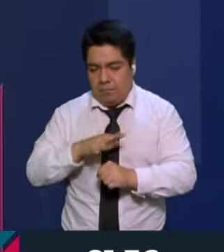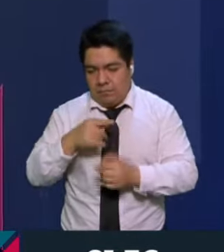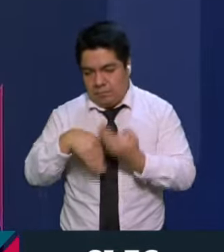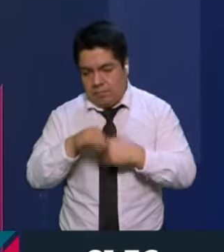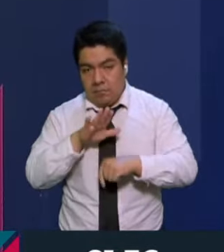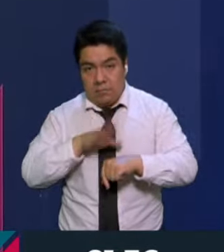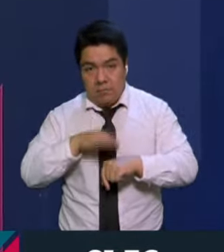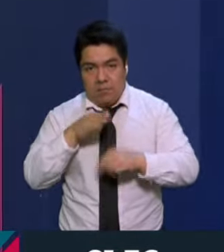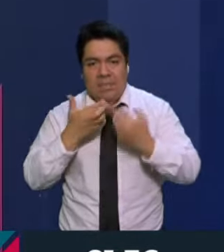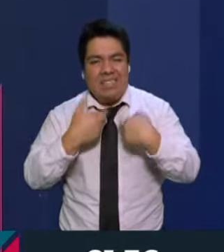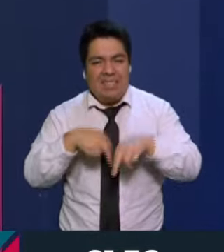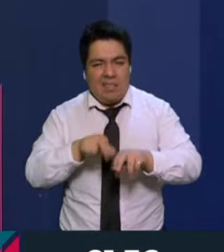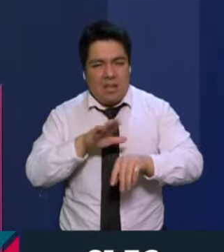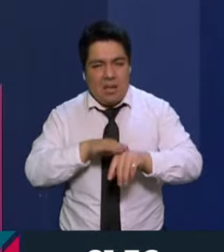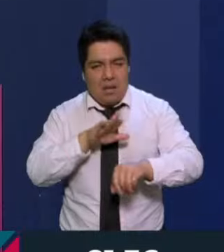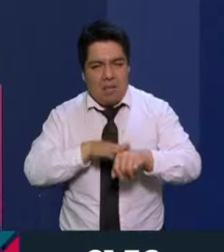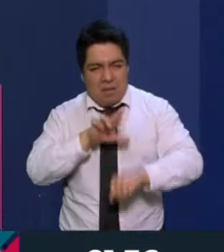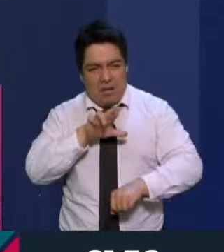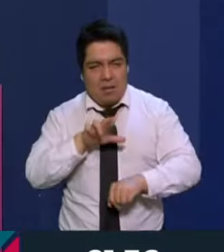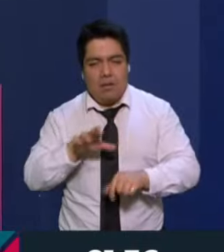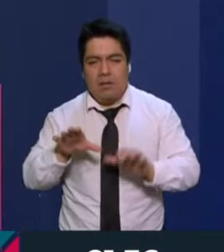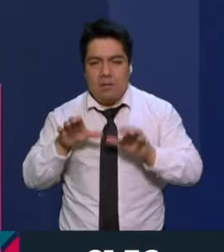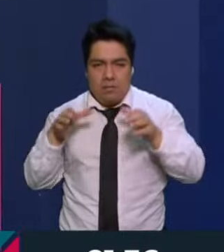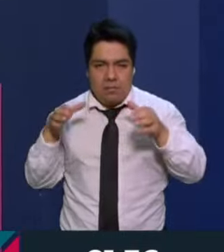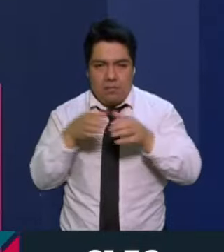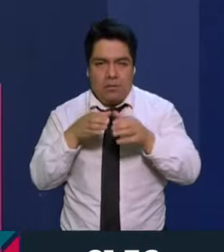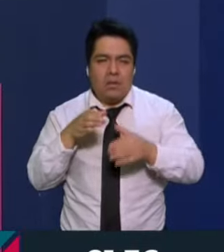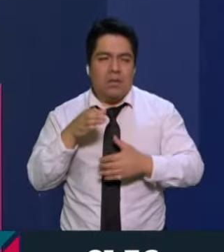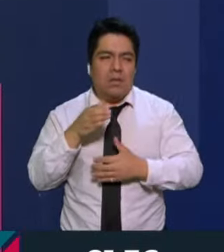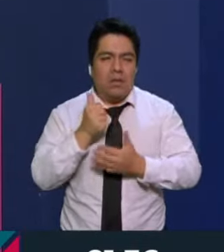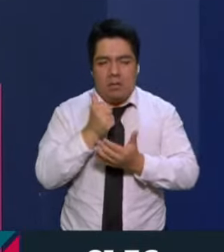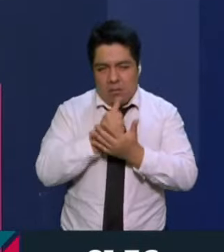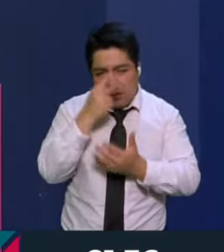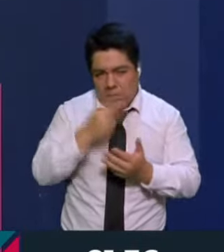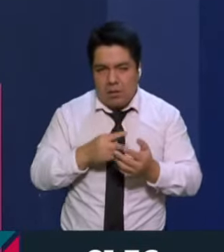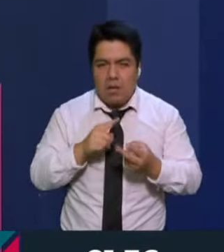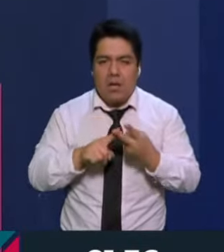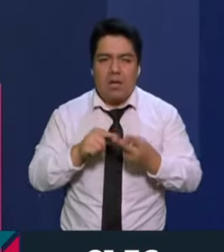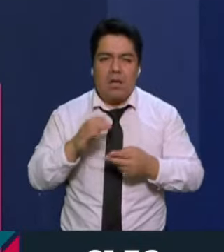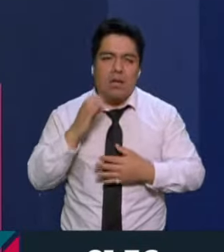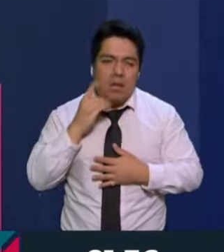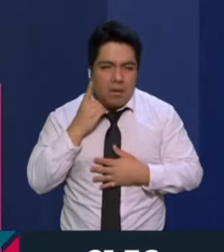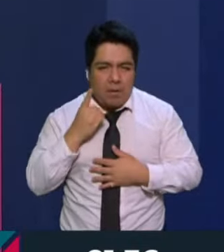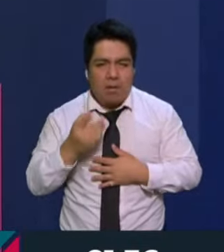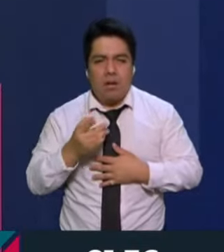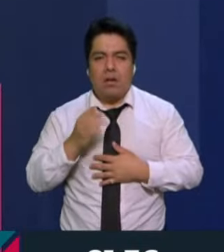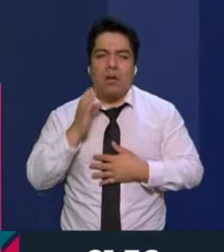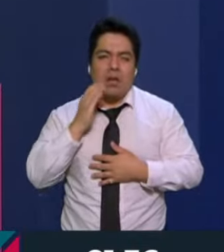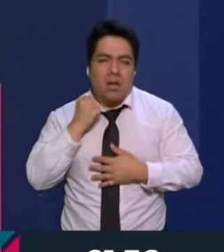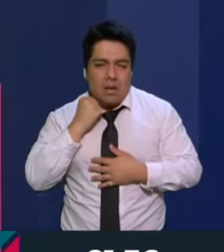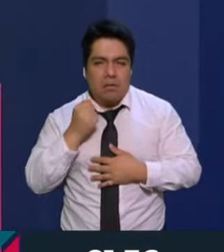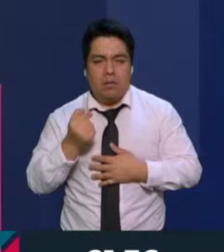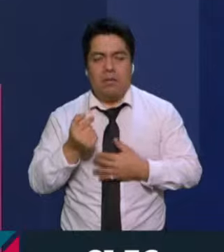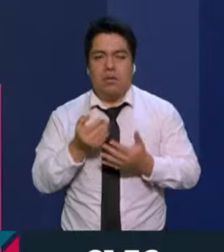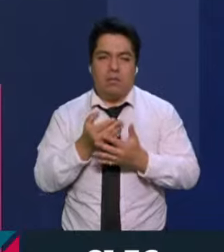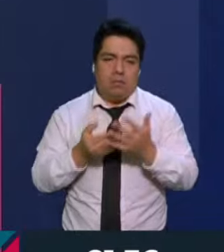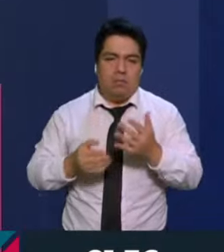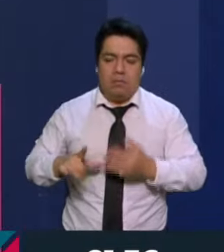mayorías en el Congreso de la Ciudad, en el Senado e incluso en